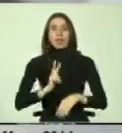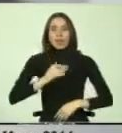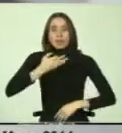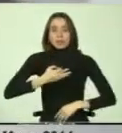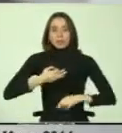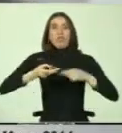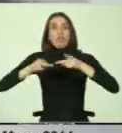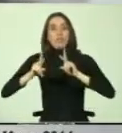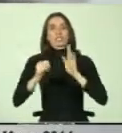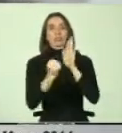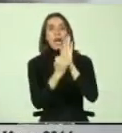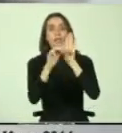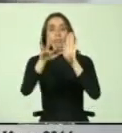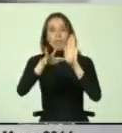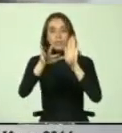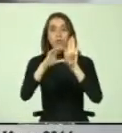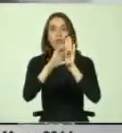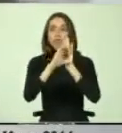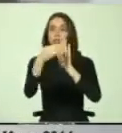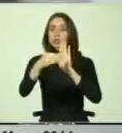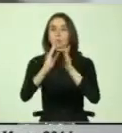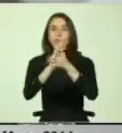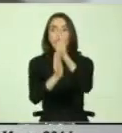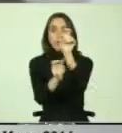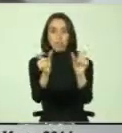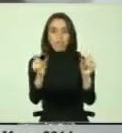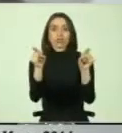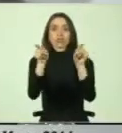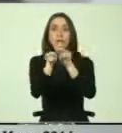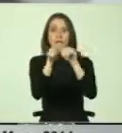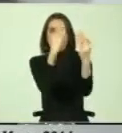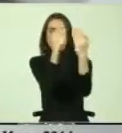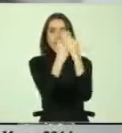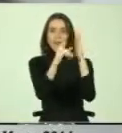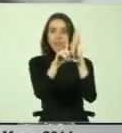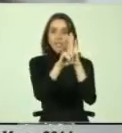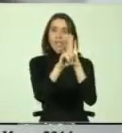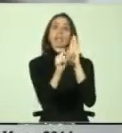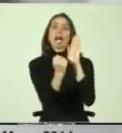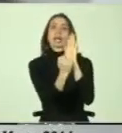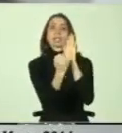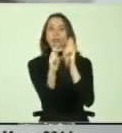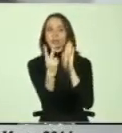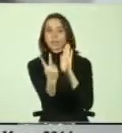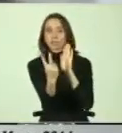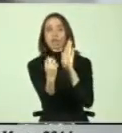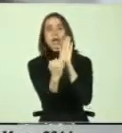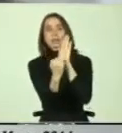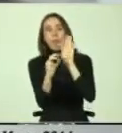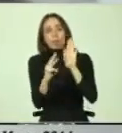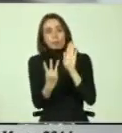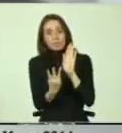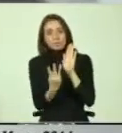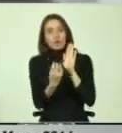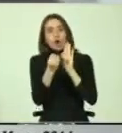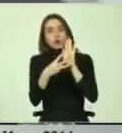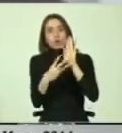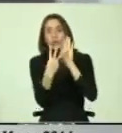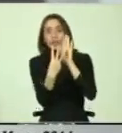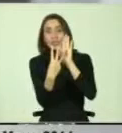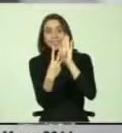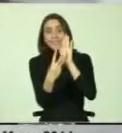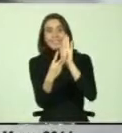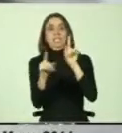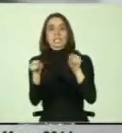El 19, la constitución asegura a todas las personas la igualdad ante la ley en su artículo segundo. El tercero, numerando tercero, la igual